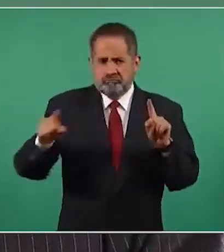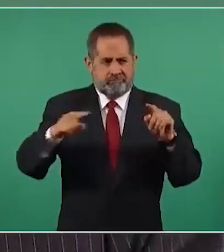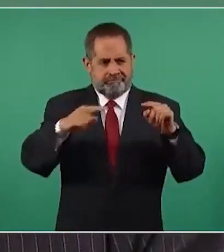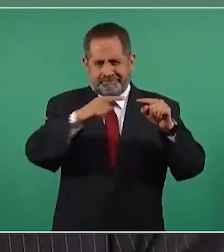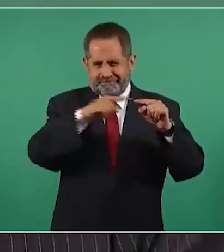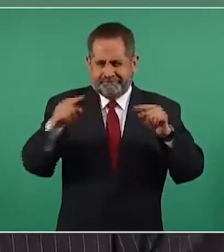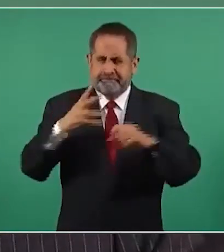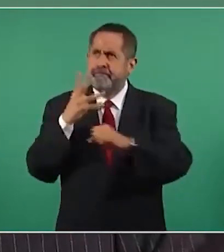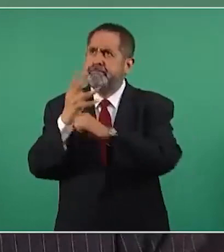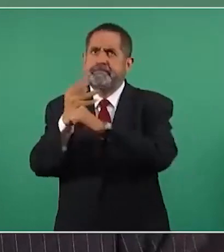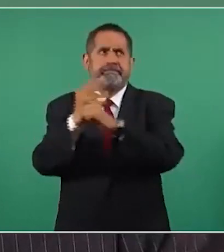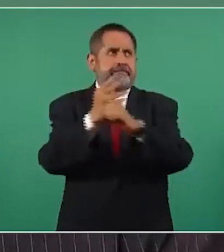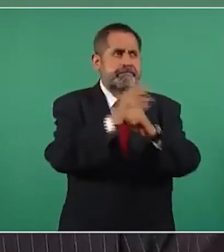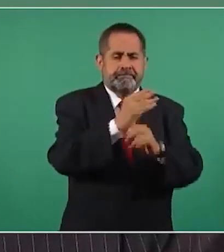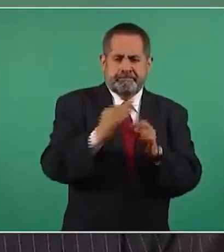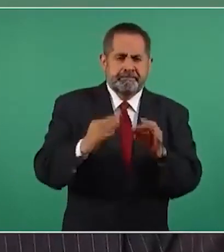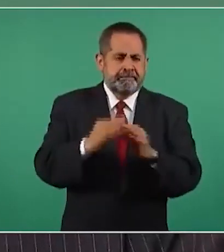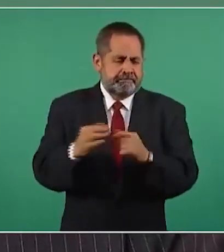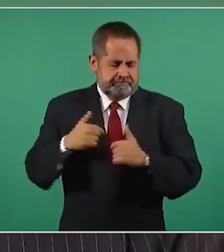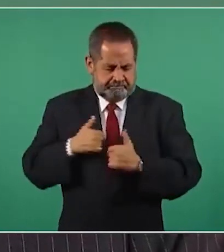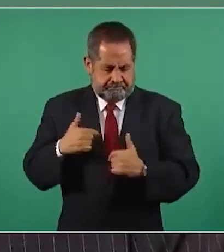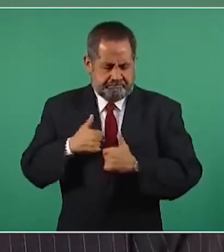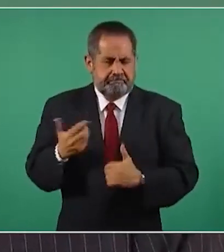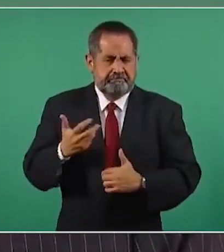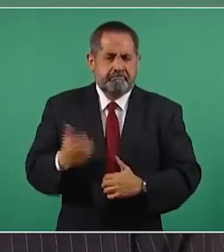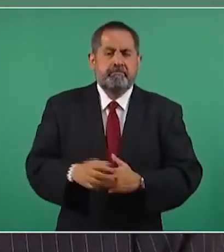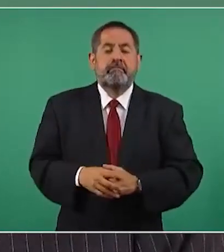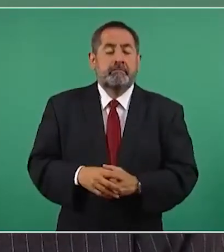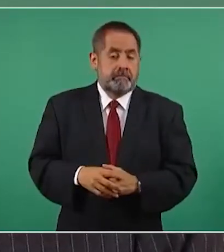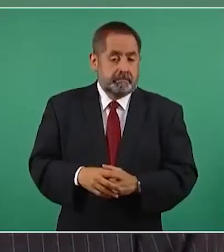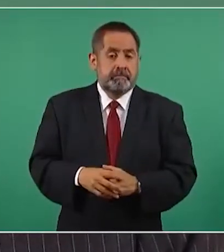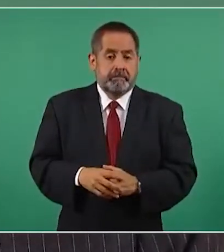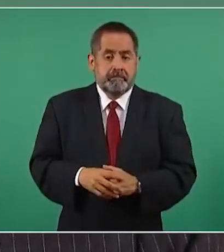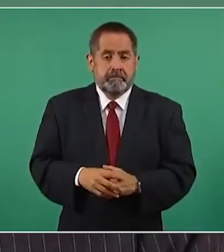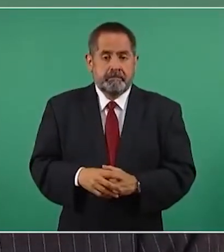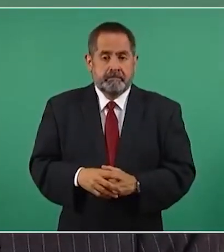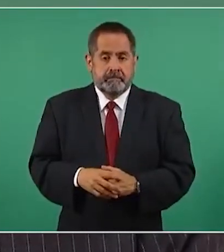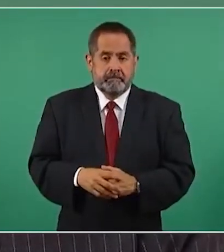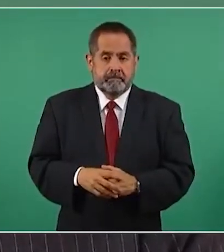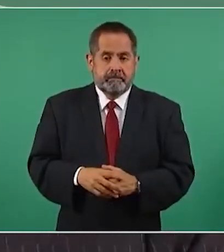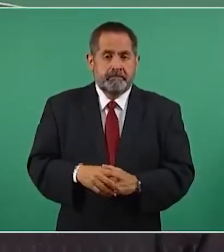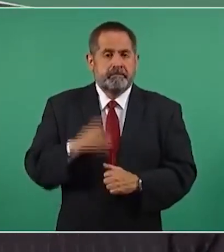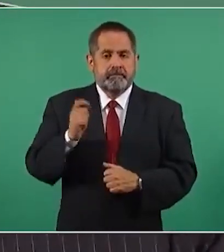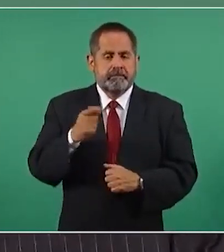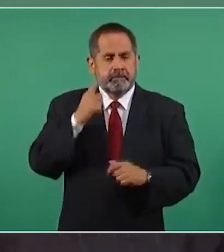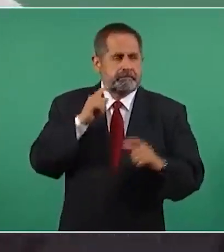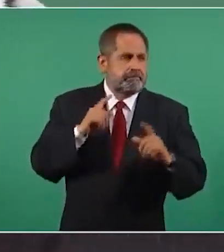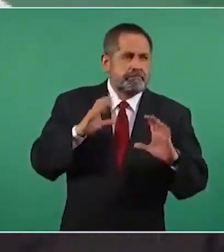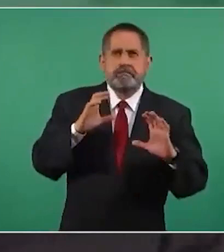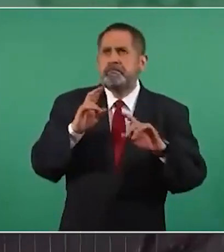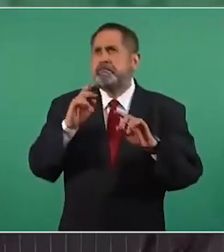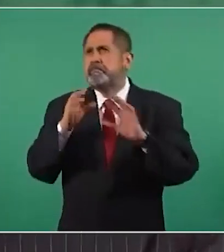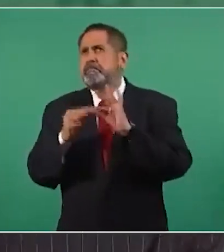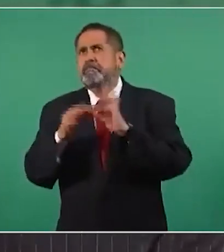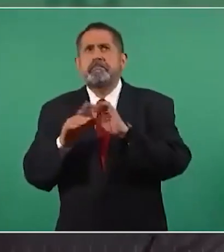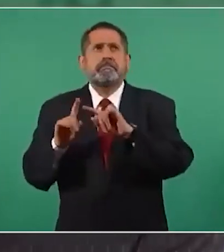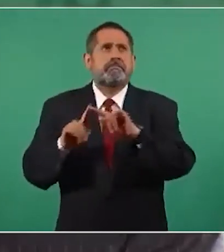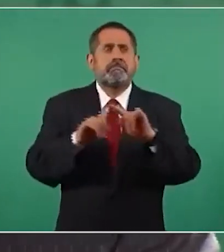cuidando que